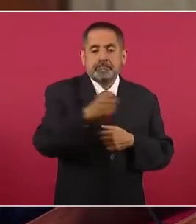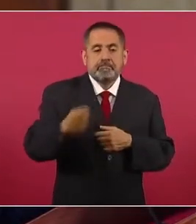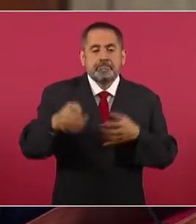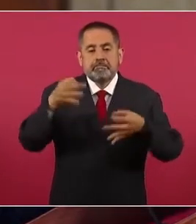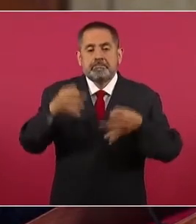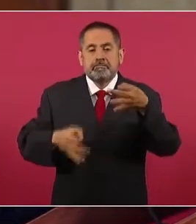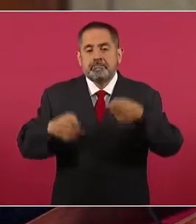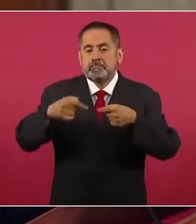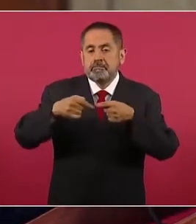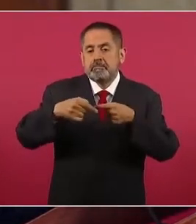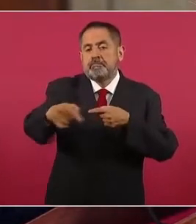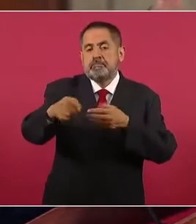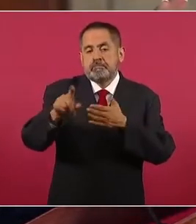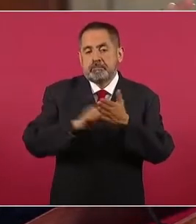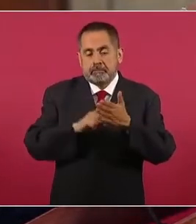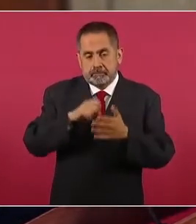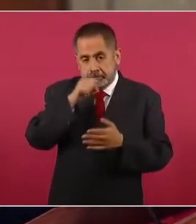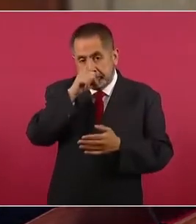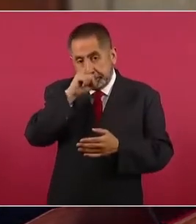meses próximos.